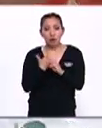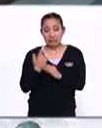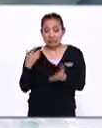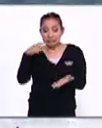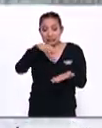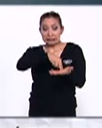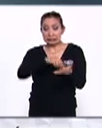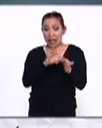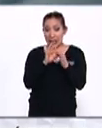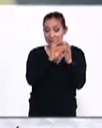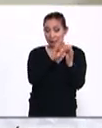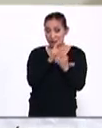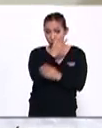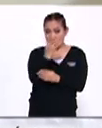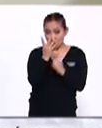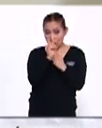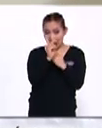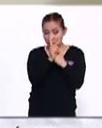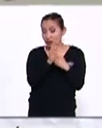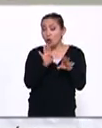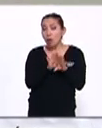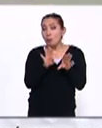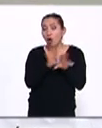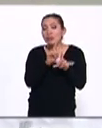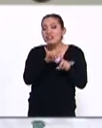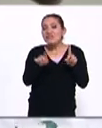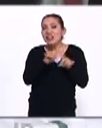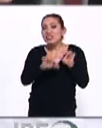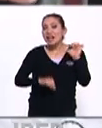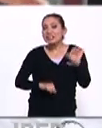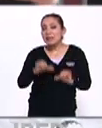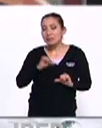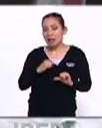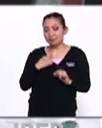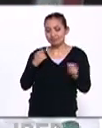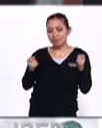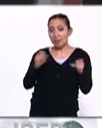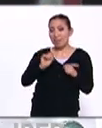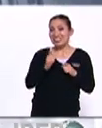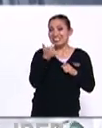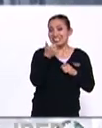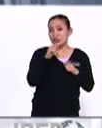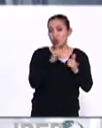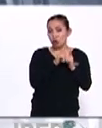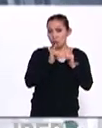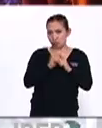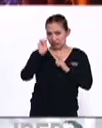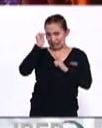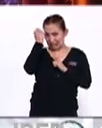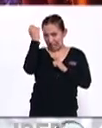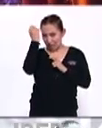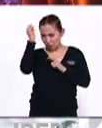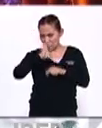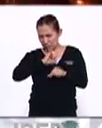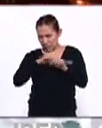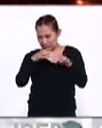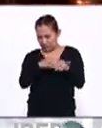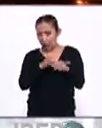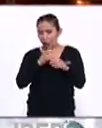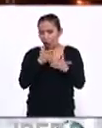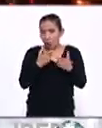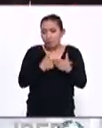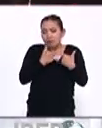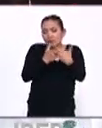presencia de la Alianza del Pacífico se da a través de diferentes actividades coordinadas por 26 grupos técnicos especializados. La